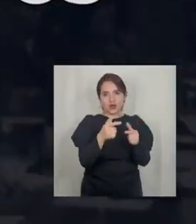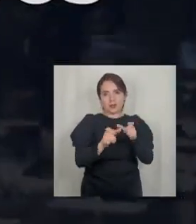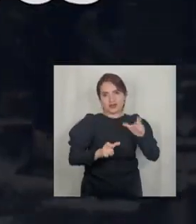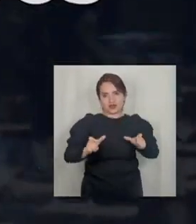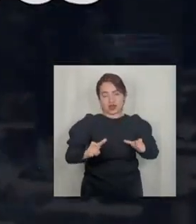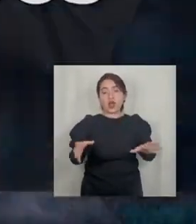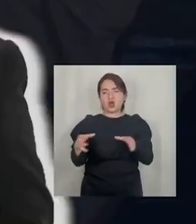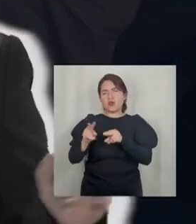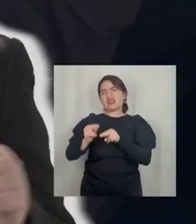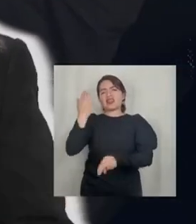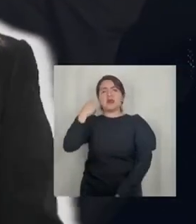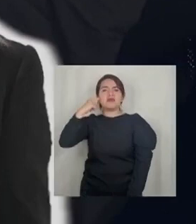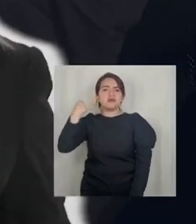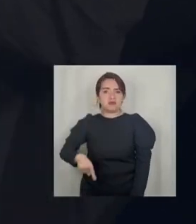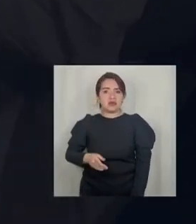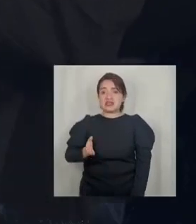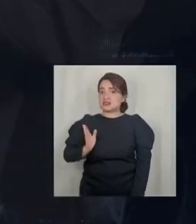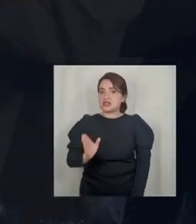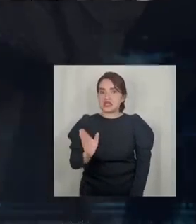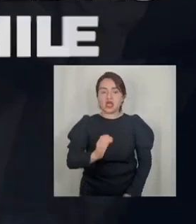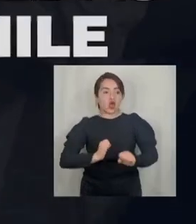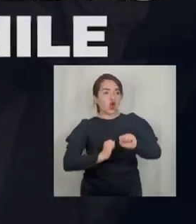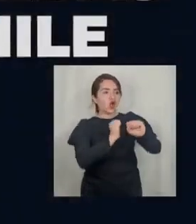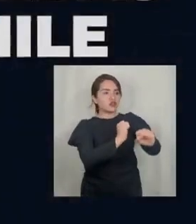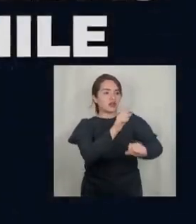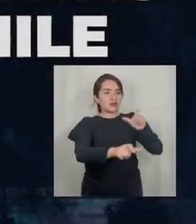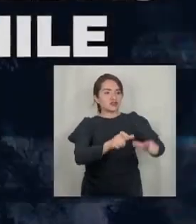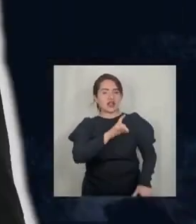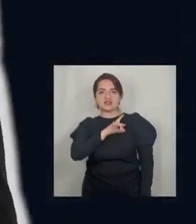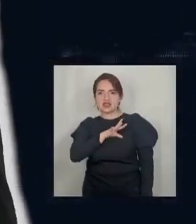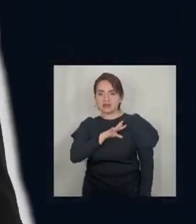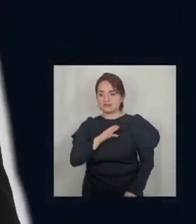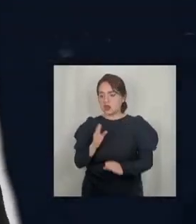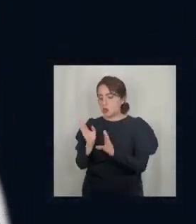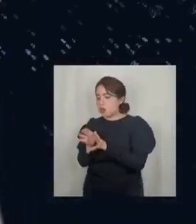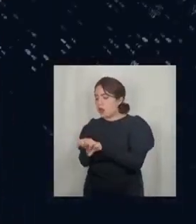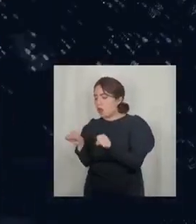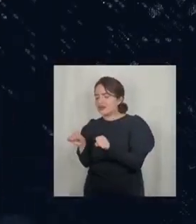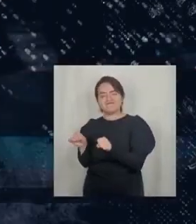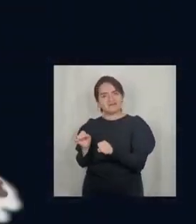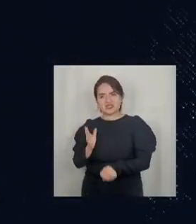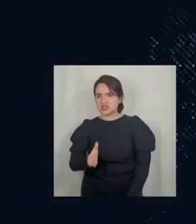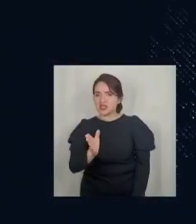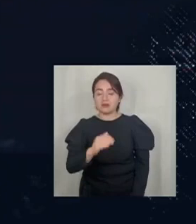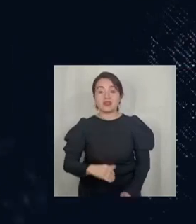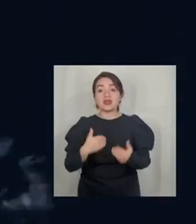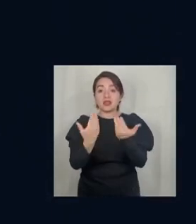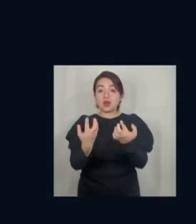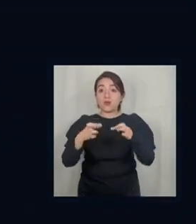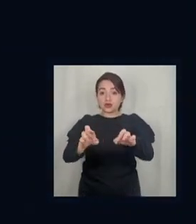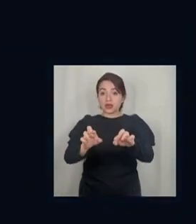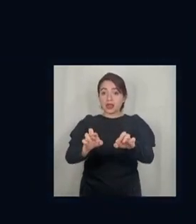partidos antiguos Que no te escuchan Que sigan cocinando espaldas de Chile Démosle una oportunidad A gente